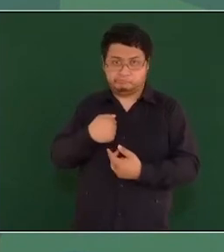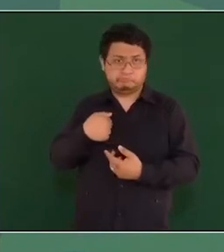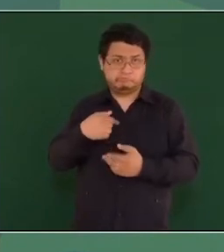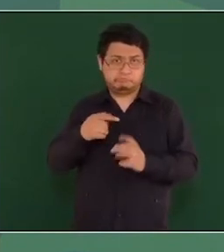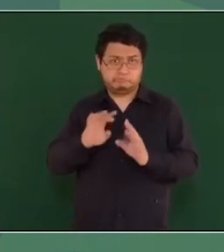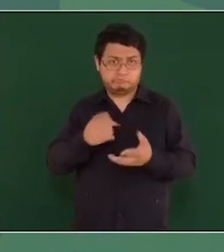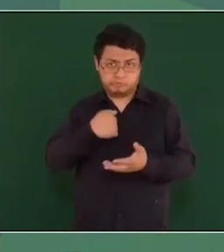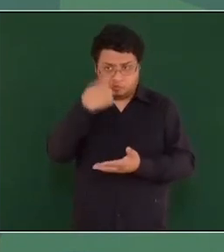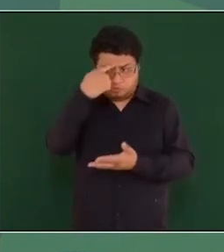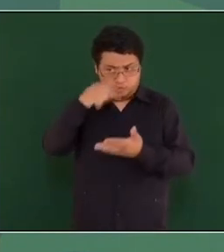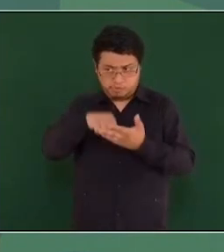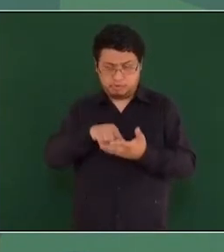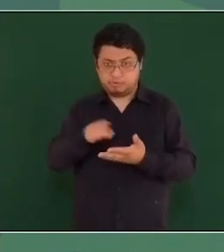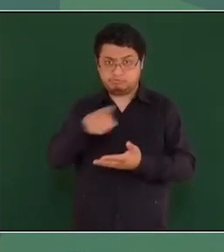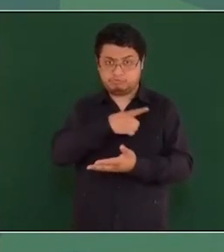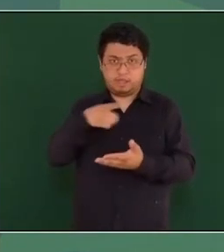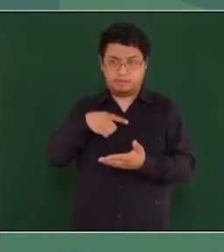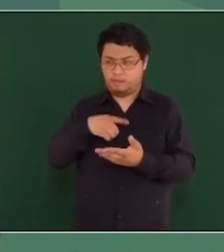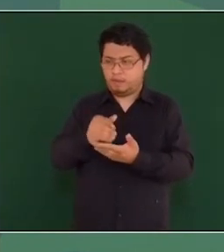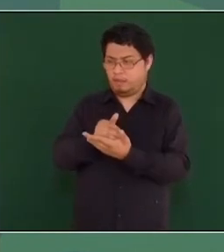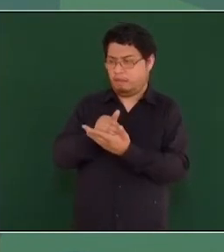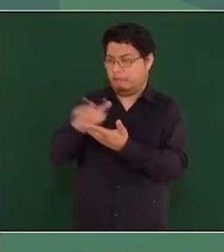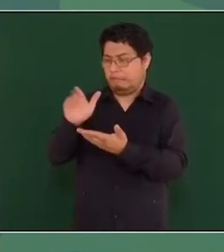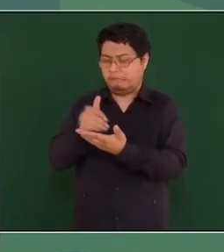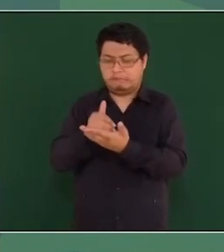excluir a nadie.